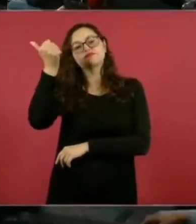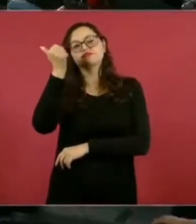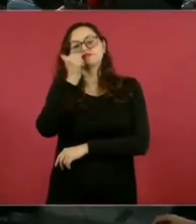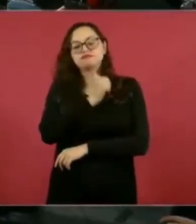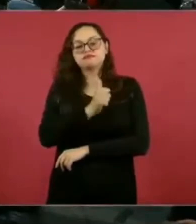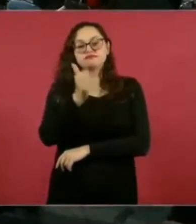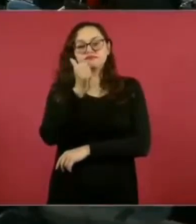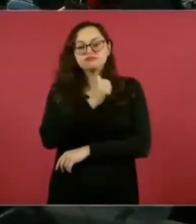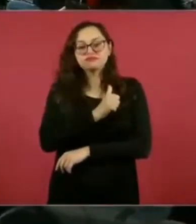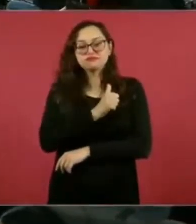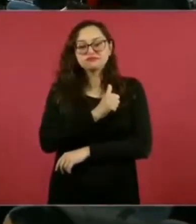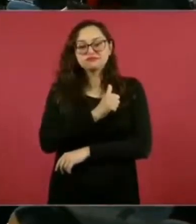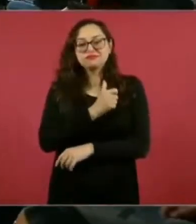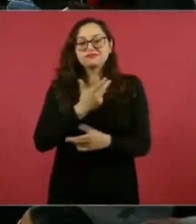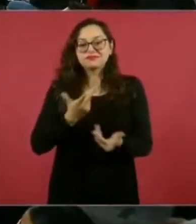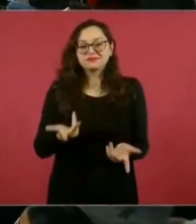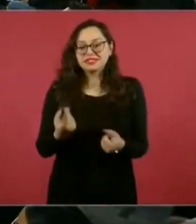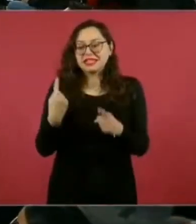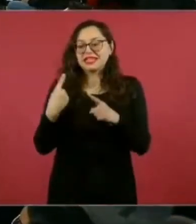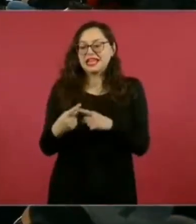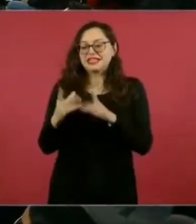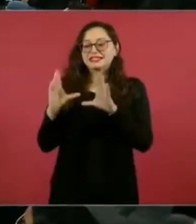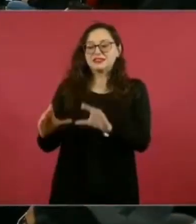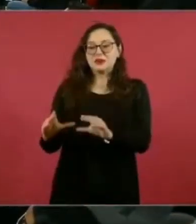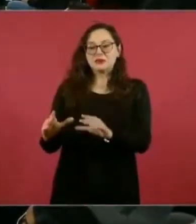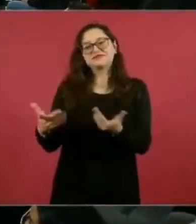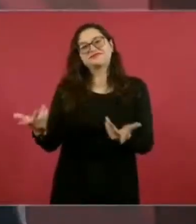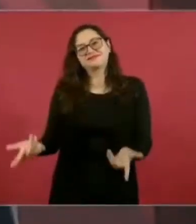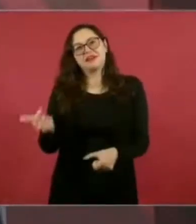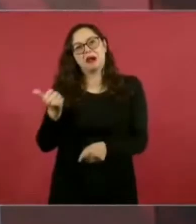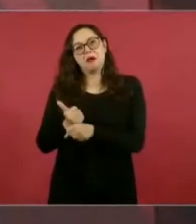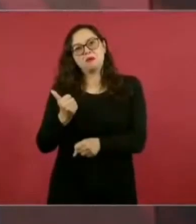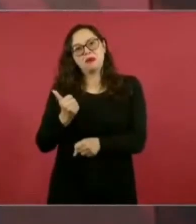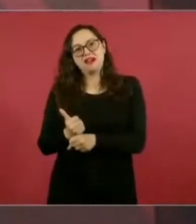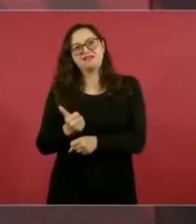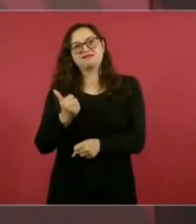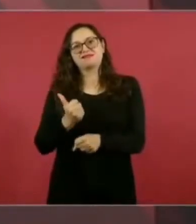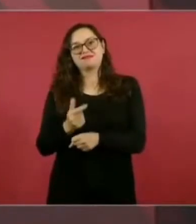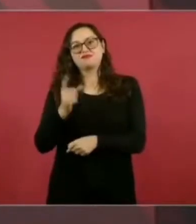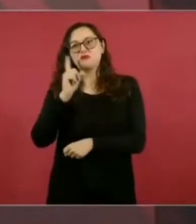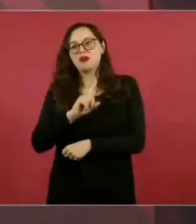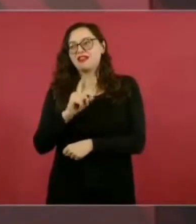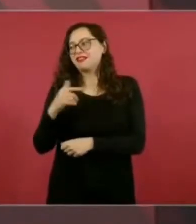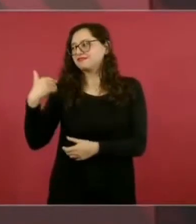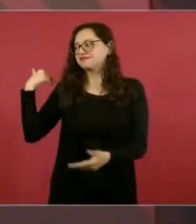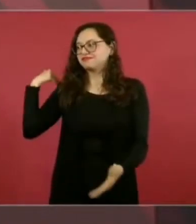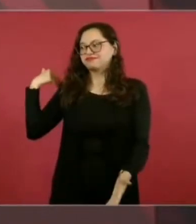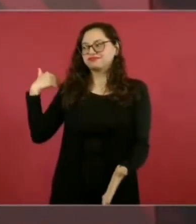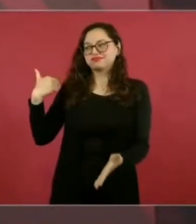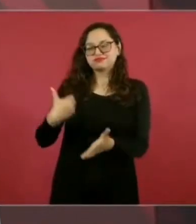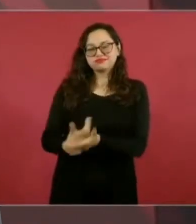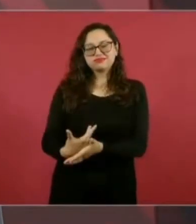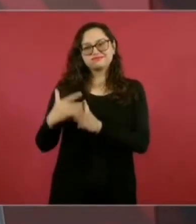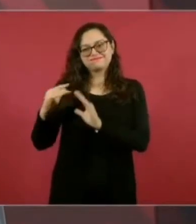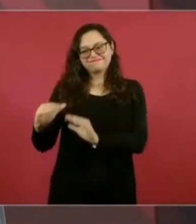abuelos, abuelas, pues iniciaron esta lucha.